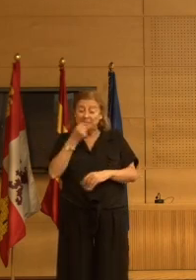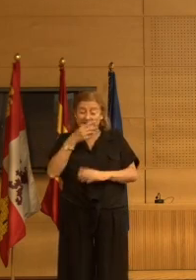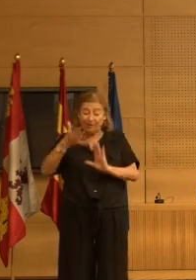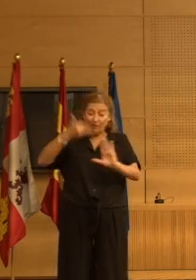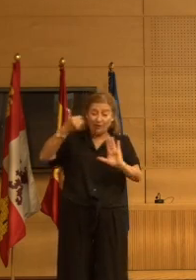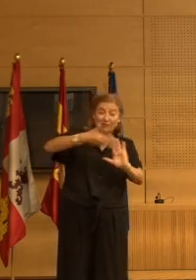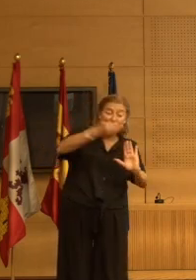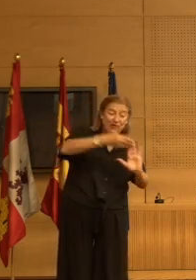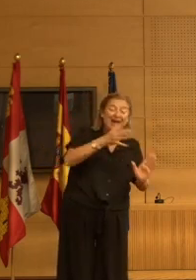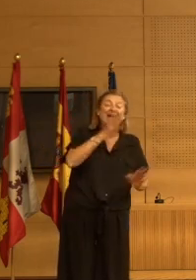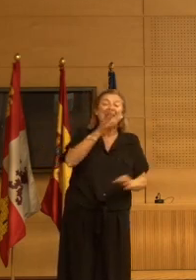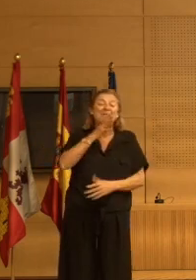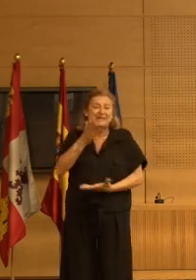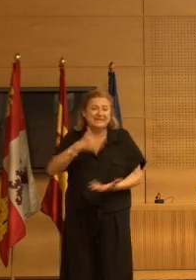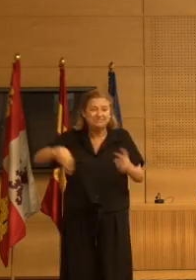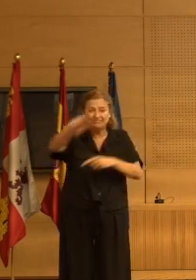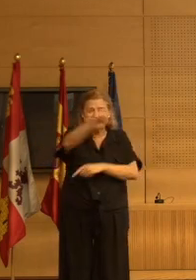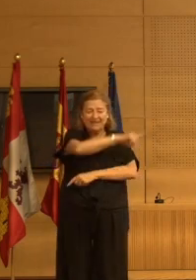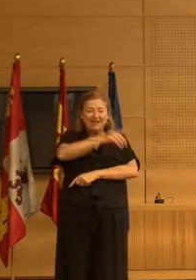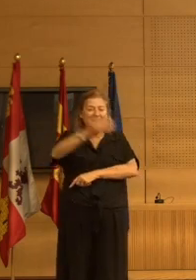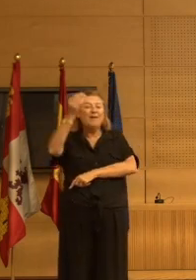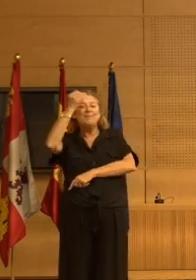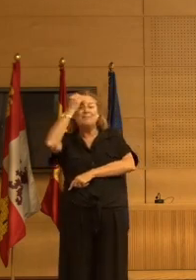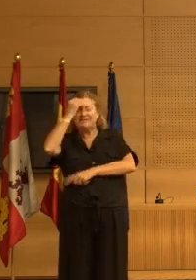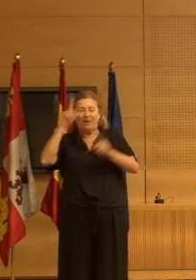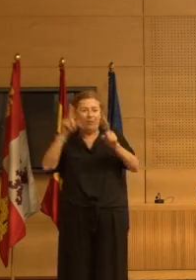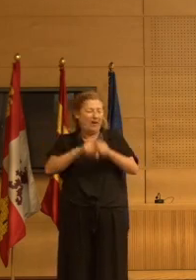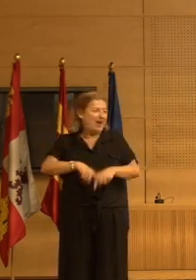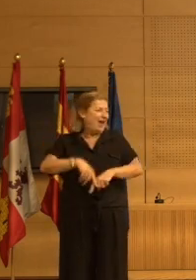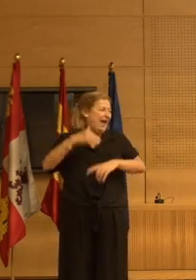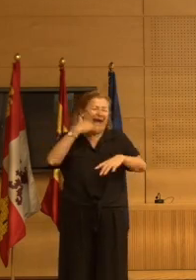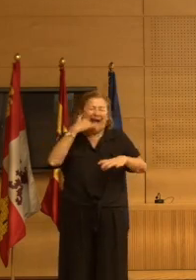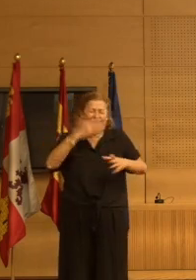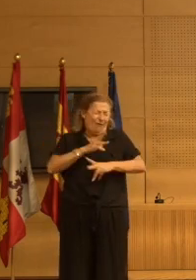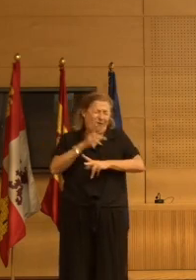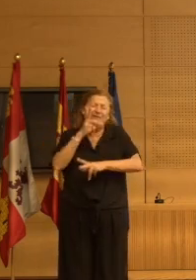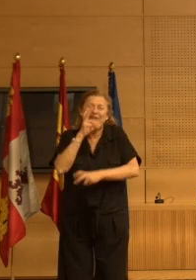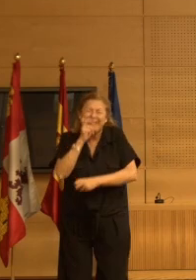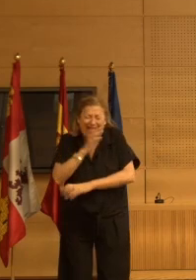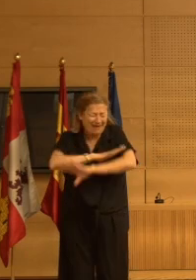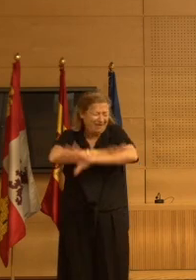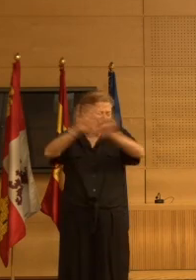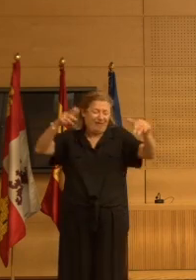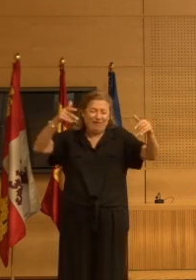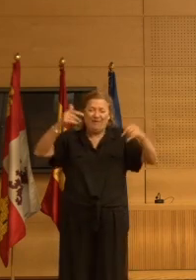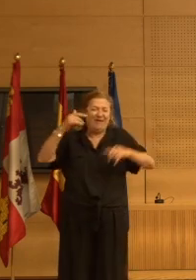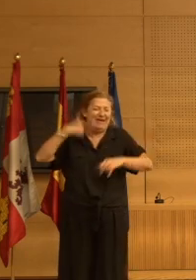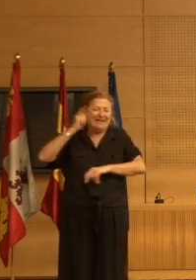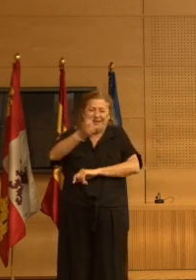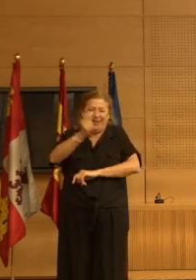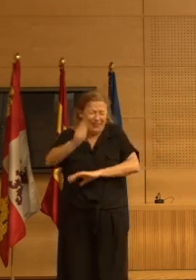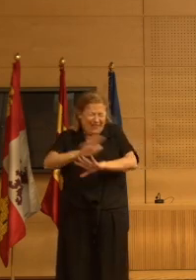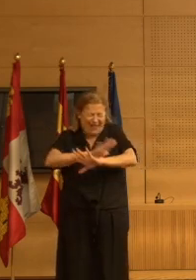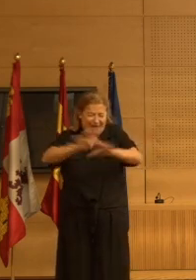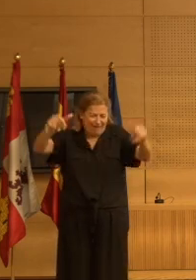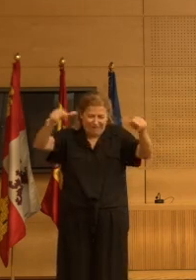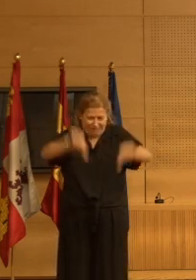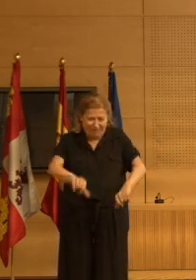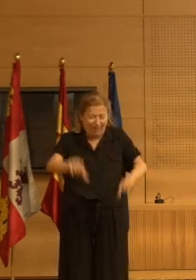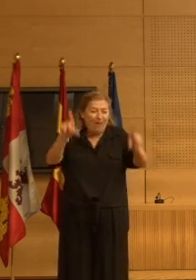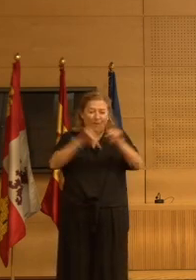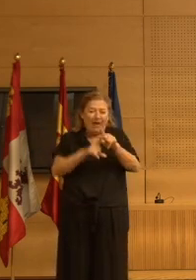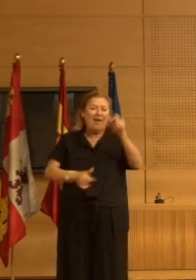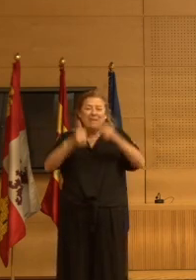estos fármacos quién cree que ha ocurrido una catástrofe una hecatombe en las residencias y que ha habido que utilizar